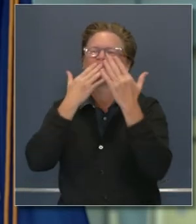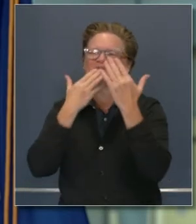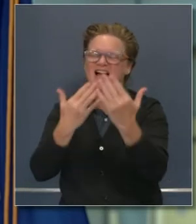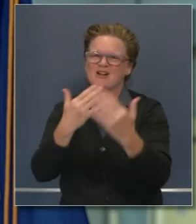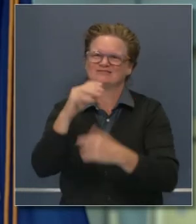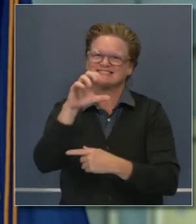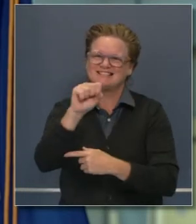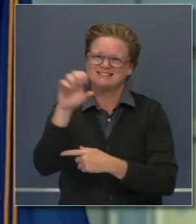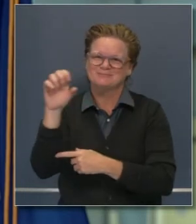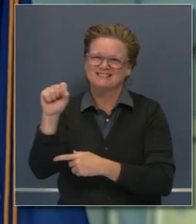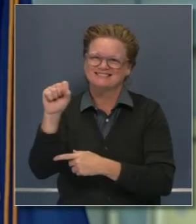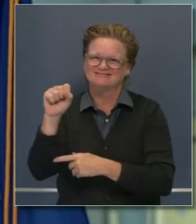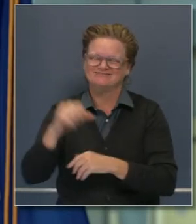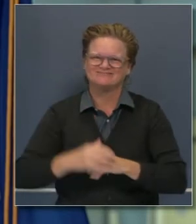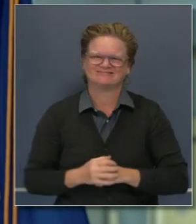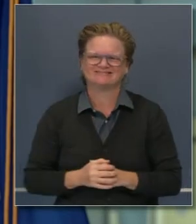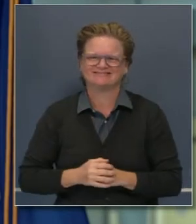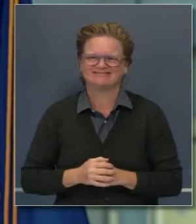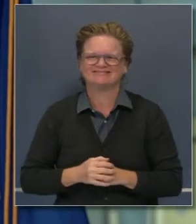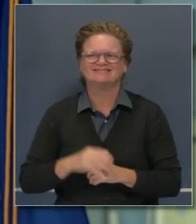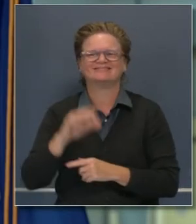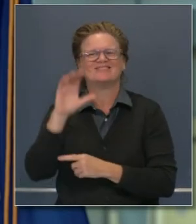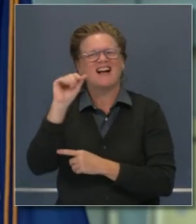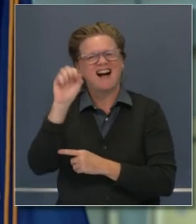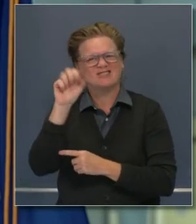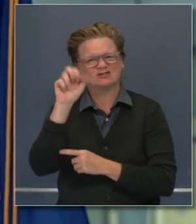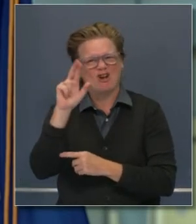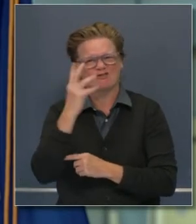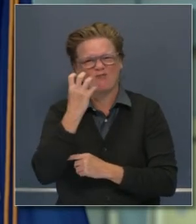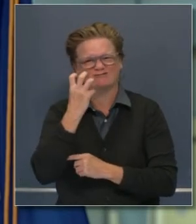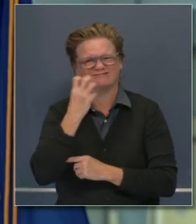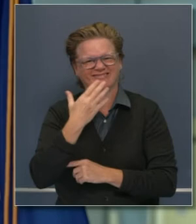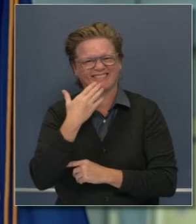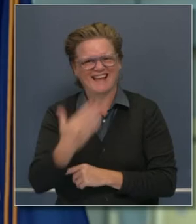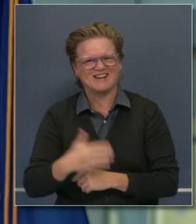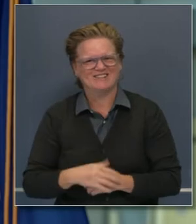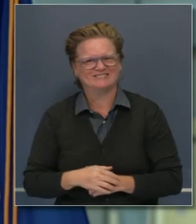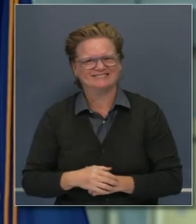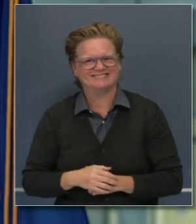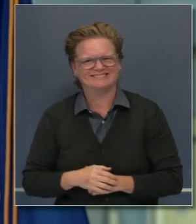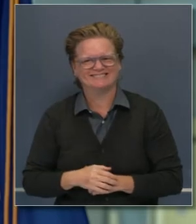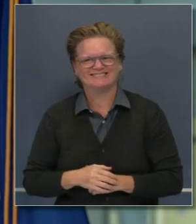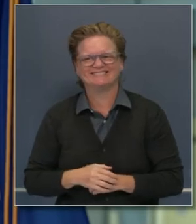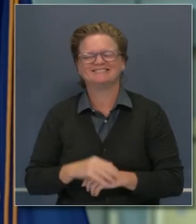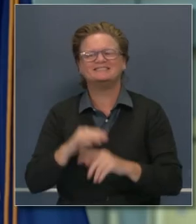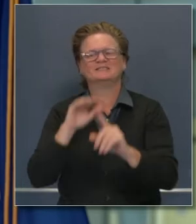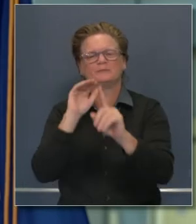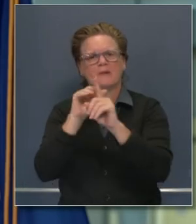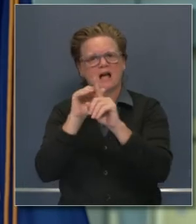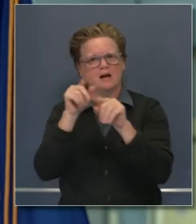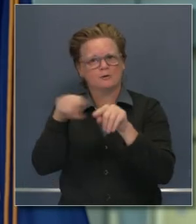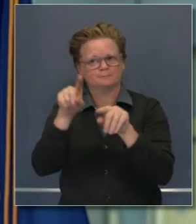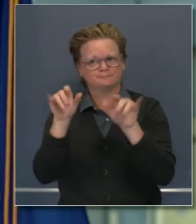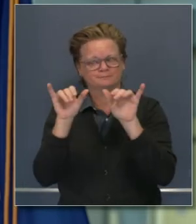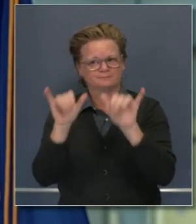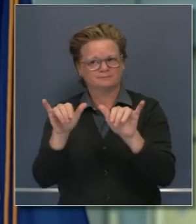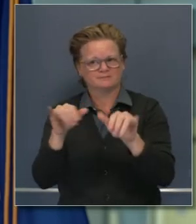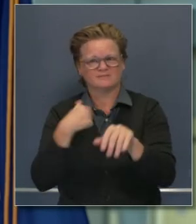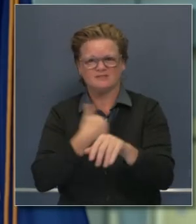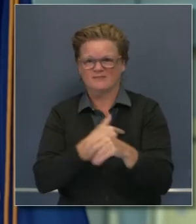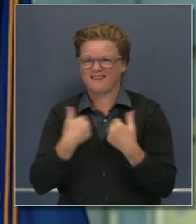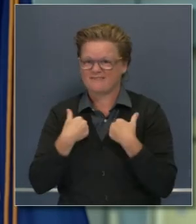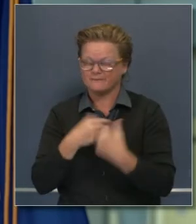infraestructura de niveles. Y gracias a Oscar El Gruñón de Plaza Sésamo por su contribución el día de hoy